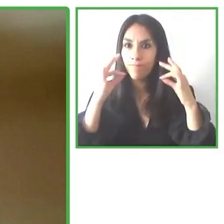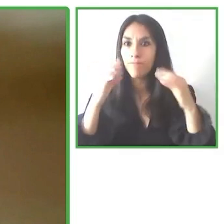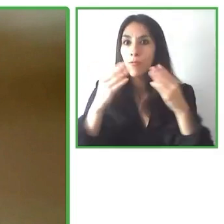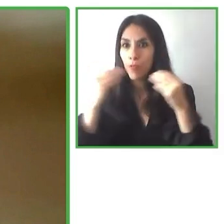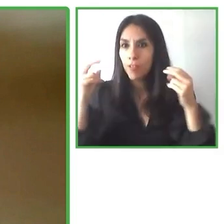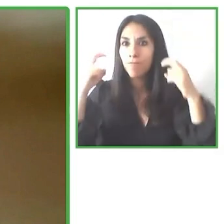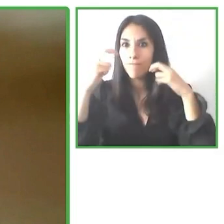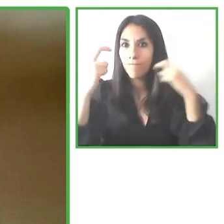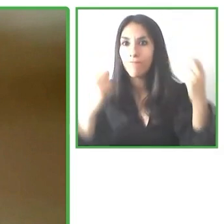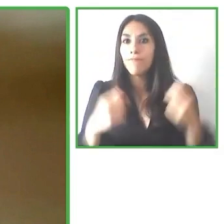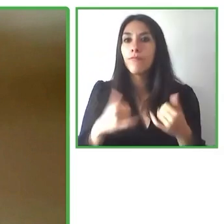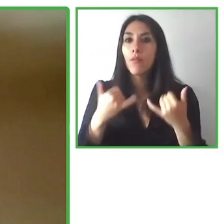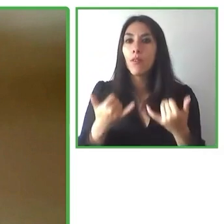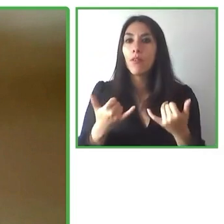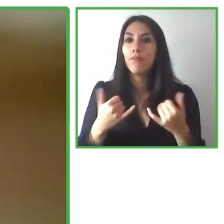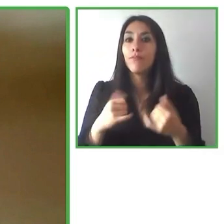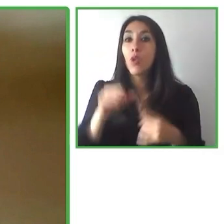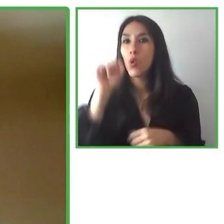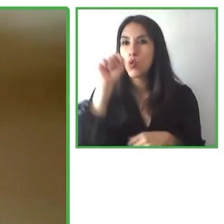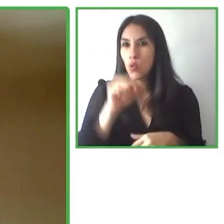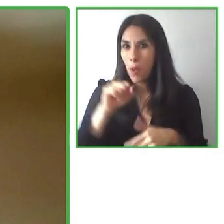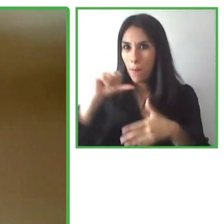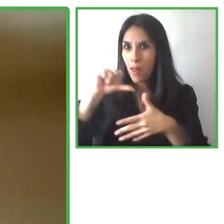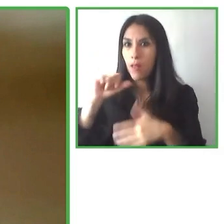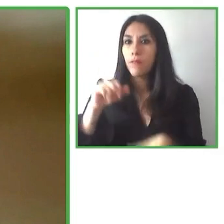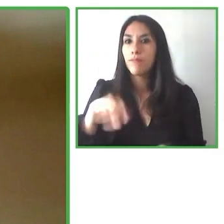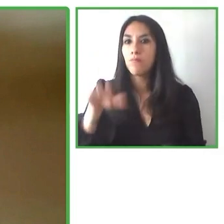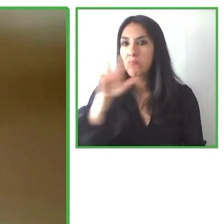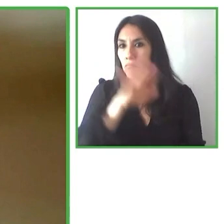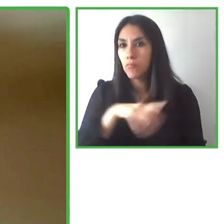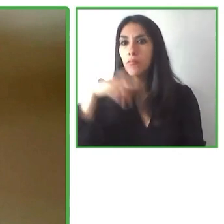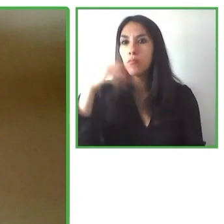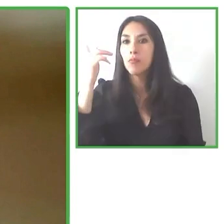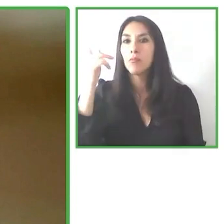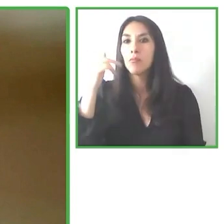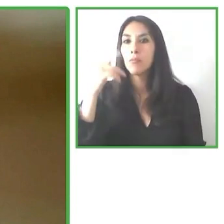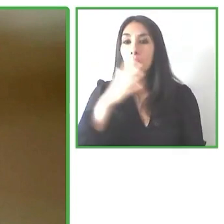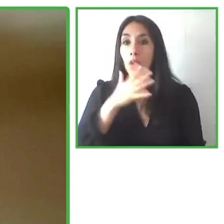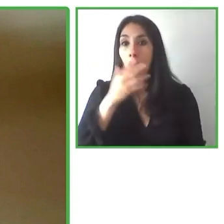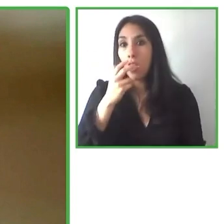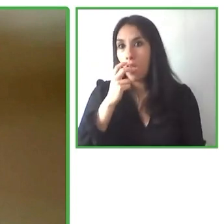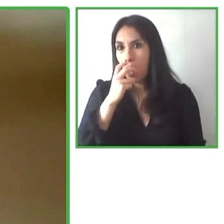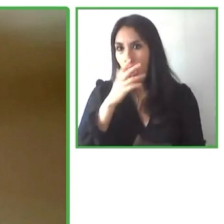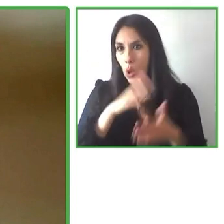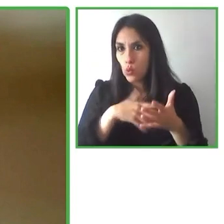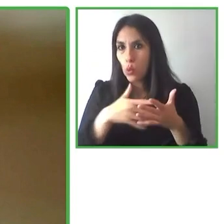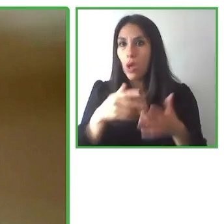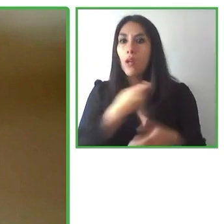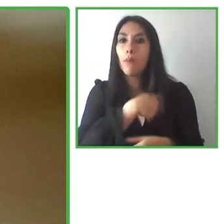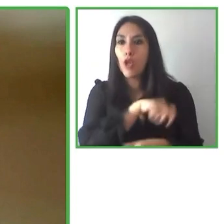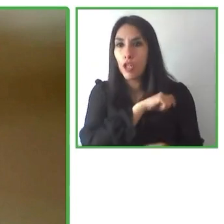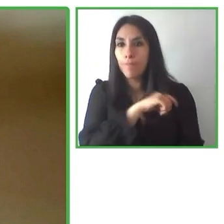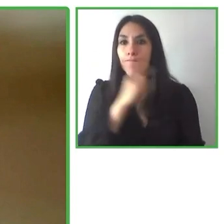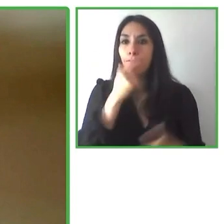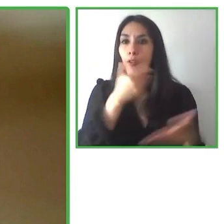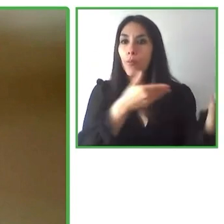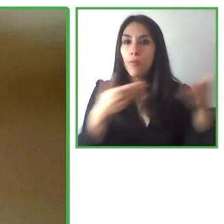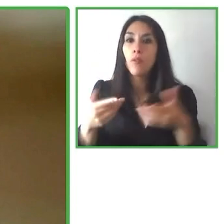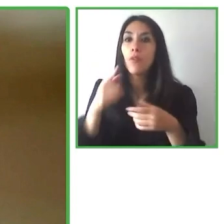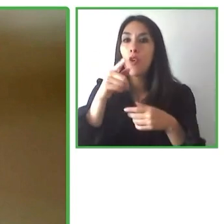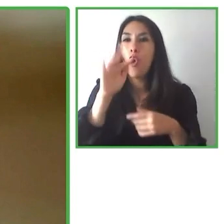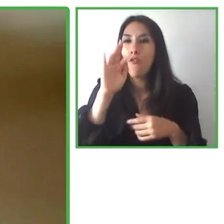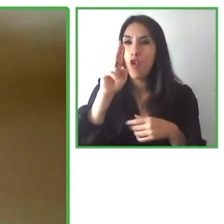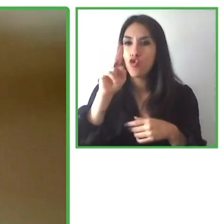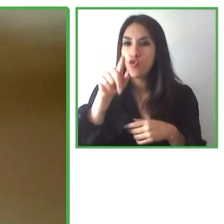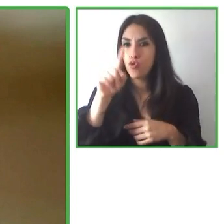Fundación ONCE a formar parte de este evento sobre accesibilidad y tecnologías de la información y la comunicación. Concretamente, este panel